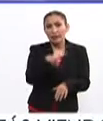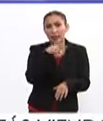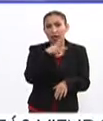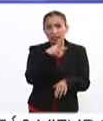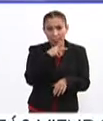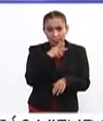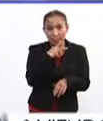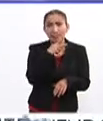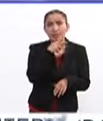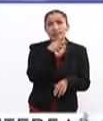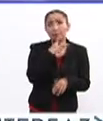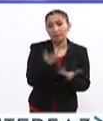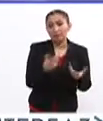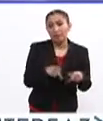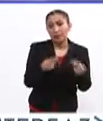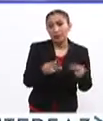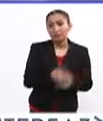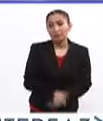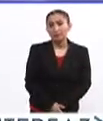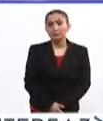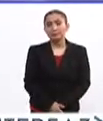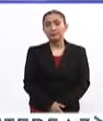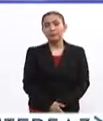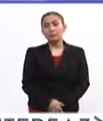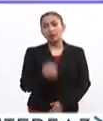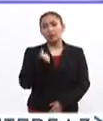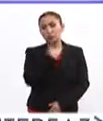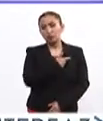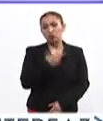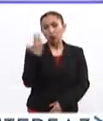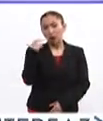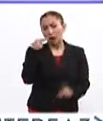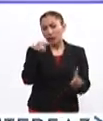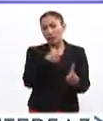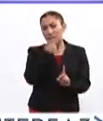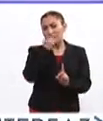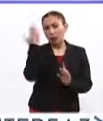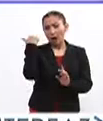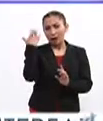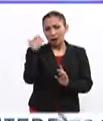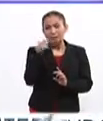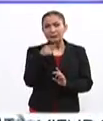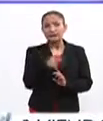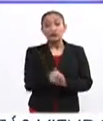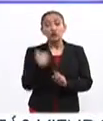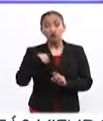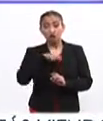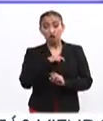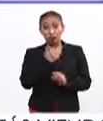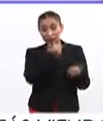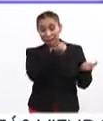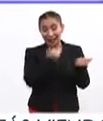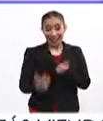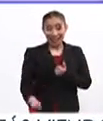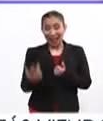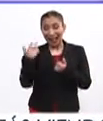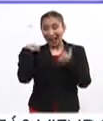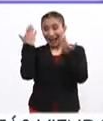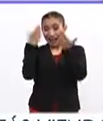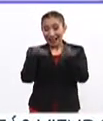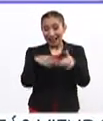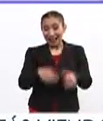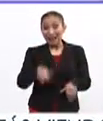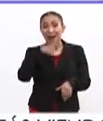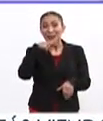económica, de la venta de arbolitos de Navidad. Me gustaba mucho una cuestión que mencionaba, que cuando nosotros traíamos un árbol de Navidad